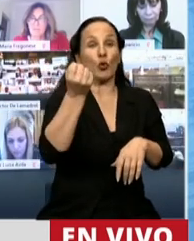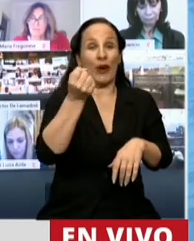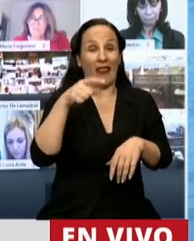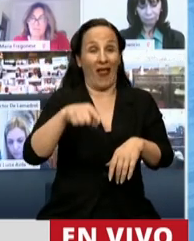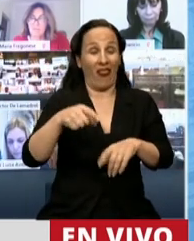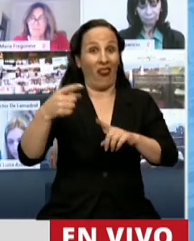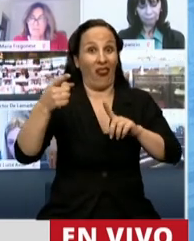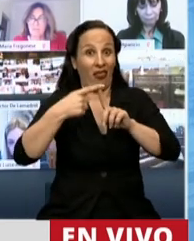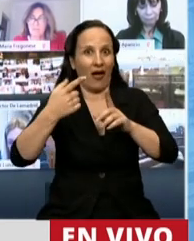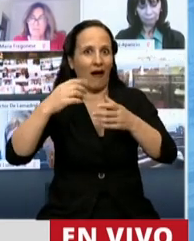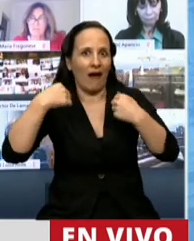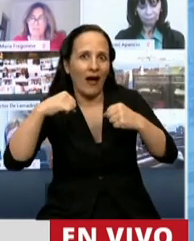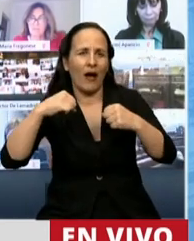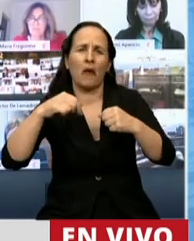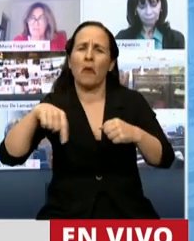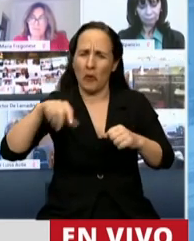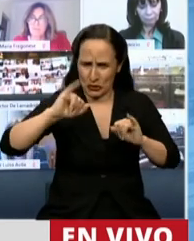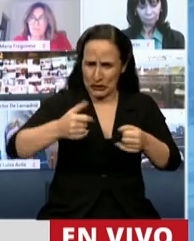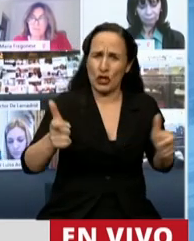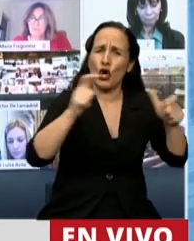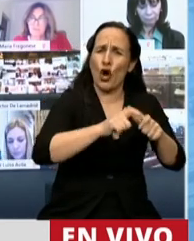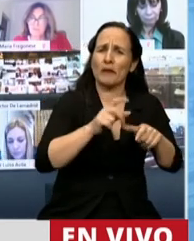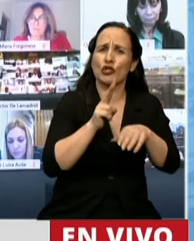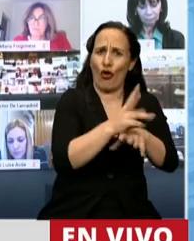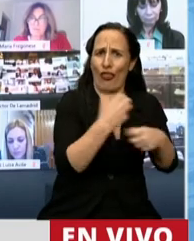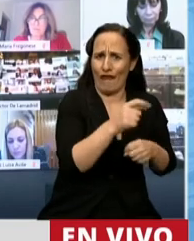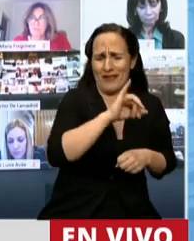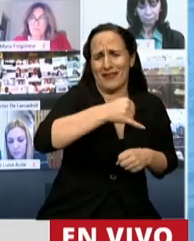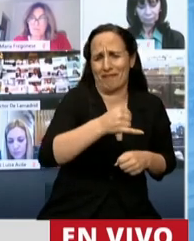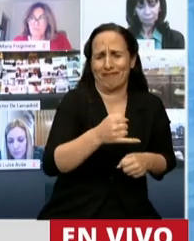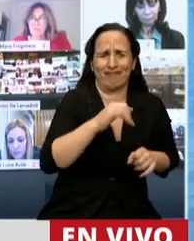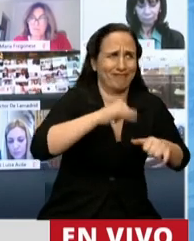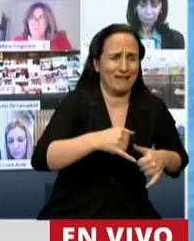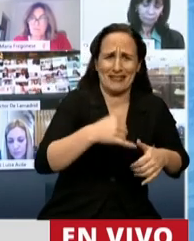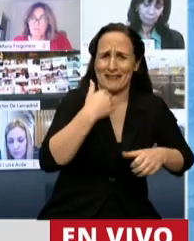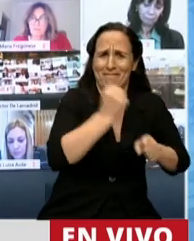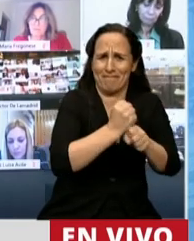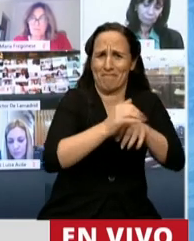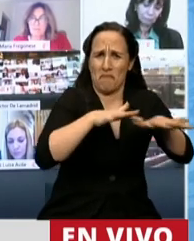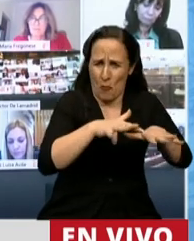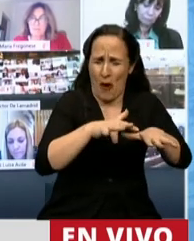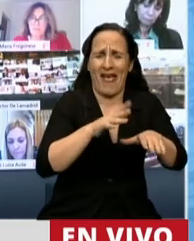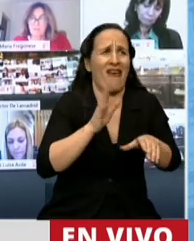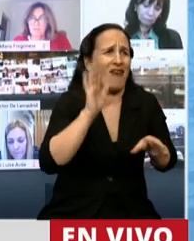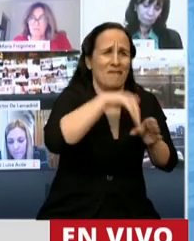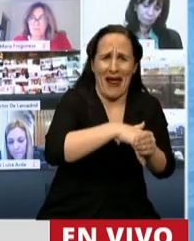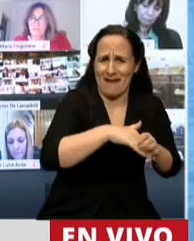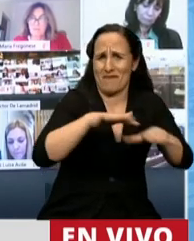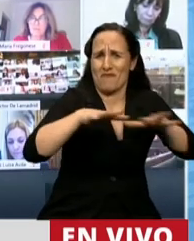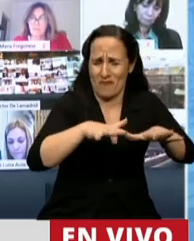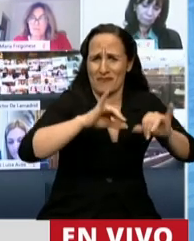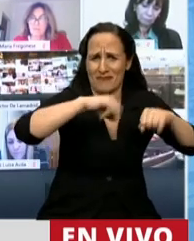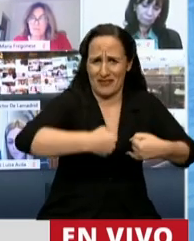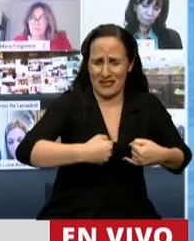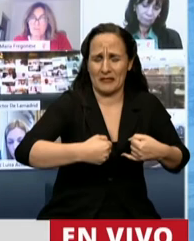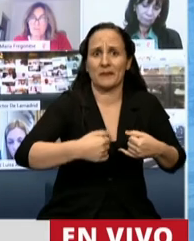ejercicios, creo que ha habido muy buena voluntad en la Comisión de Defensa de nuestra Cámara de Diputados, muy buenas intervenciones, y